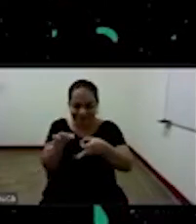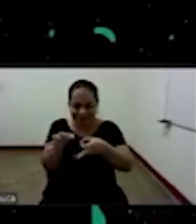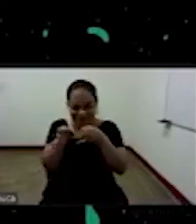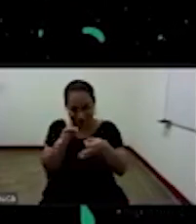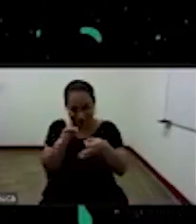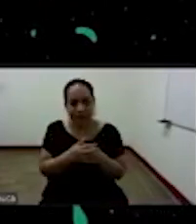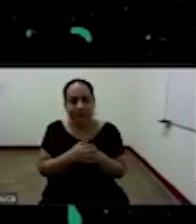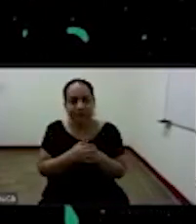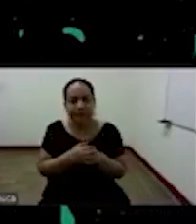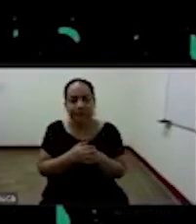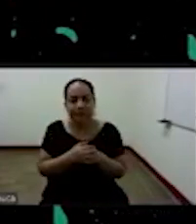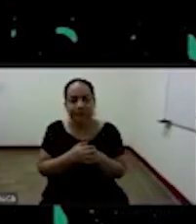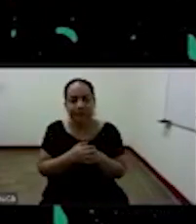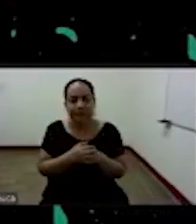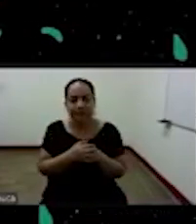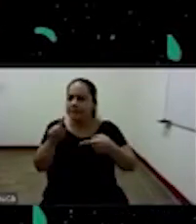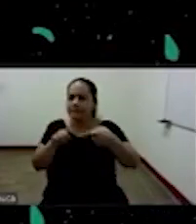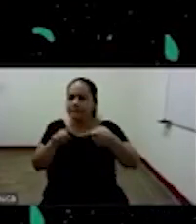primero eh